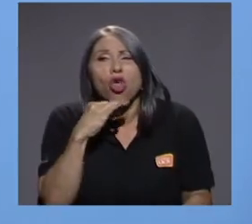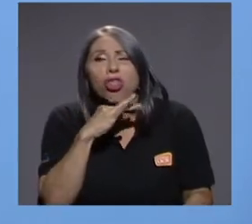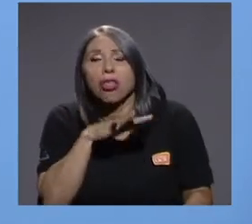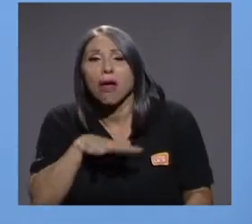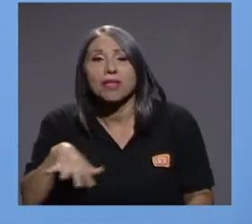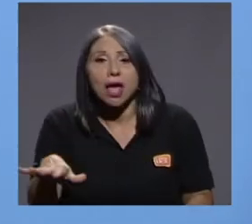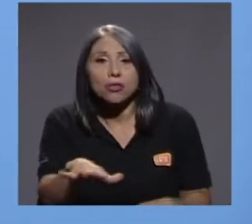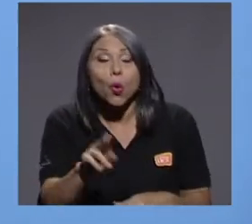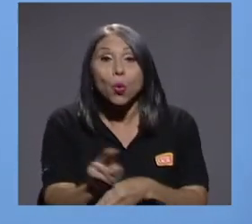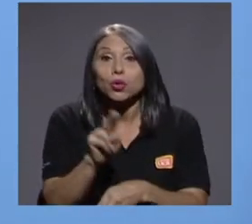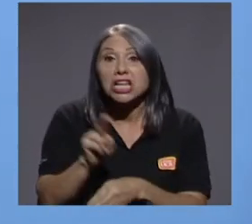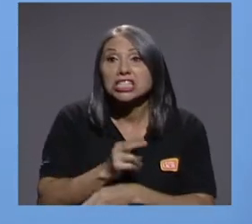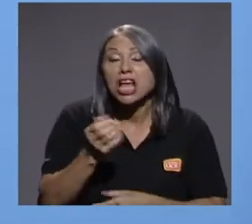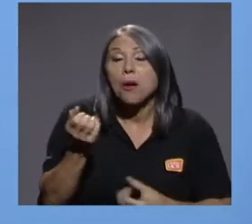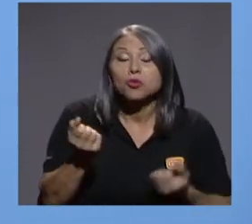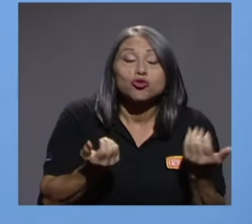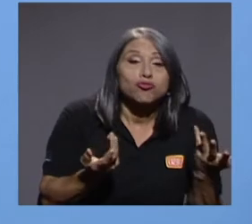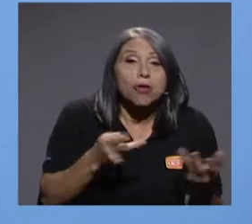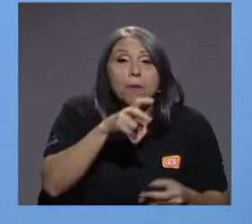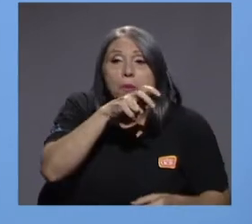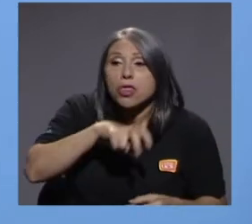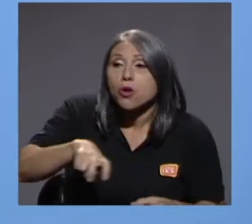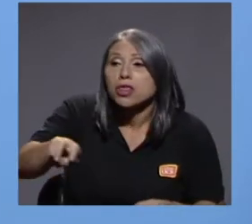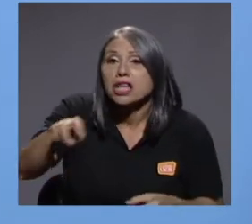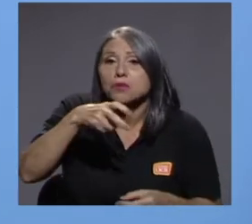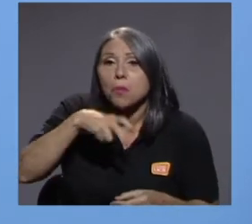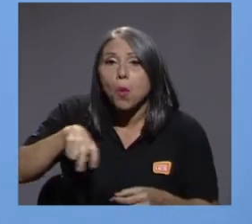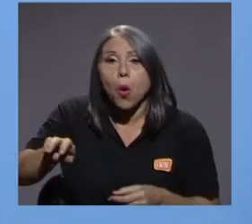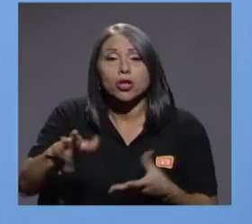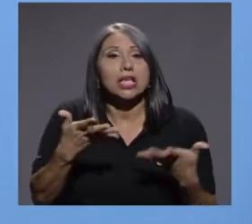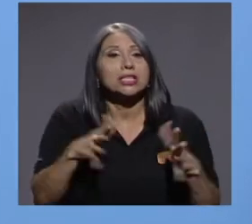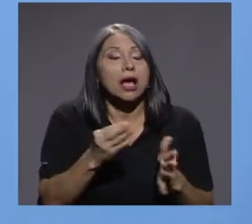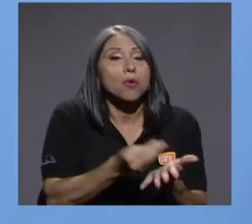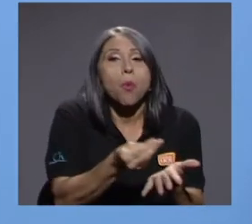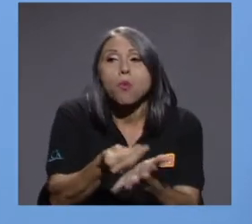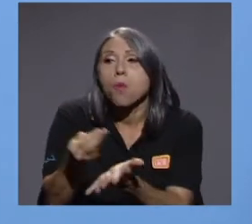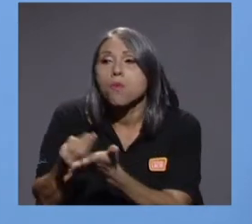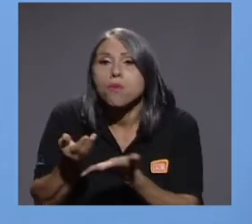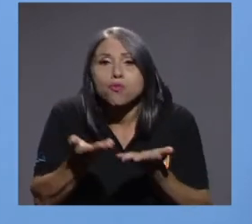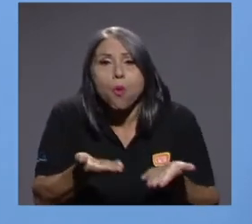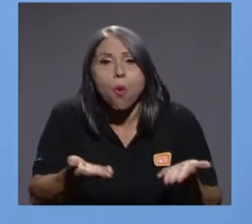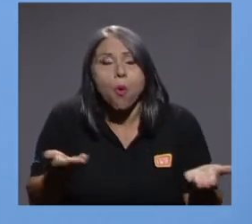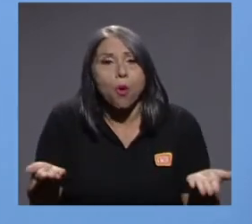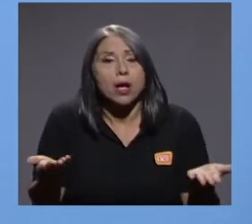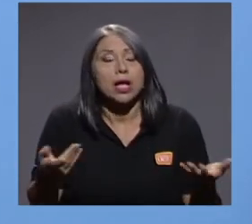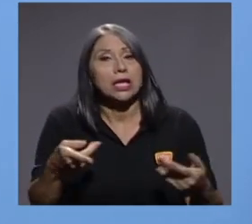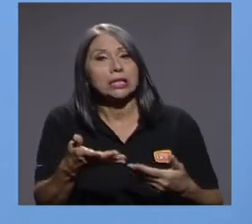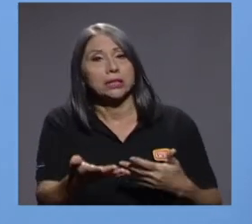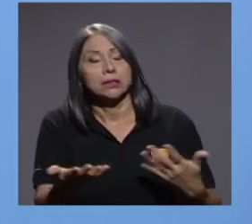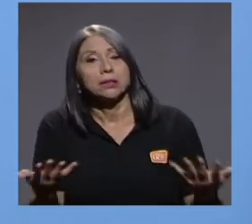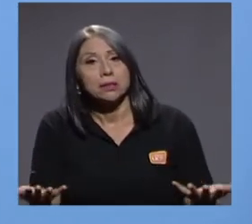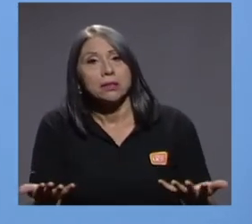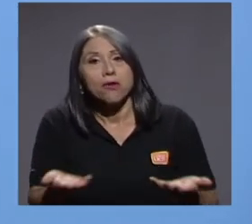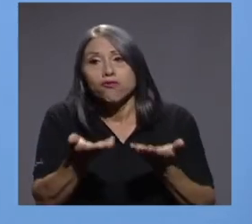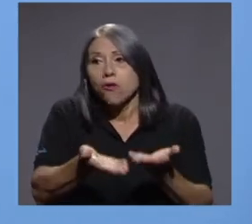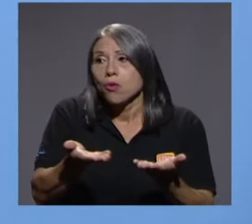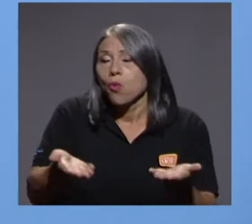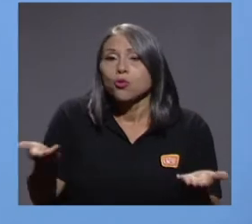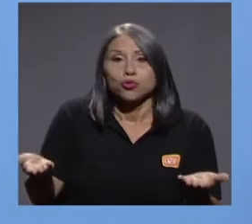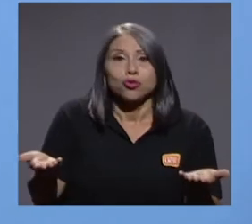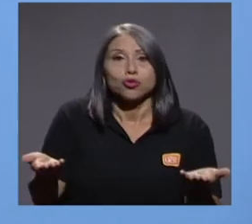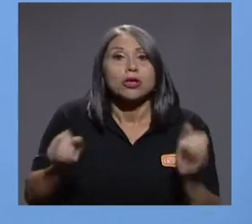ya estamos consumiendo recursos y estamos realmente disminuyendo estos recursos que son